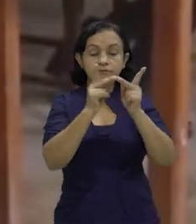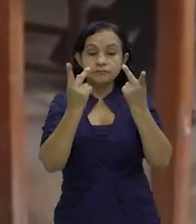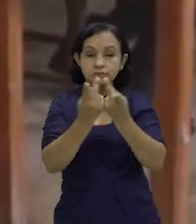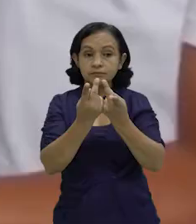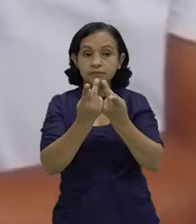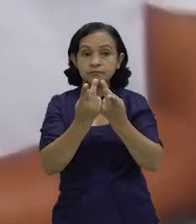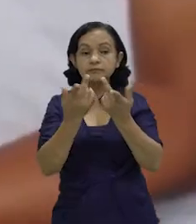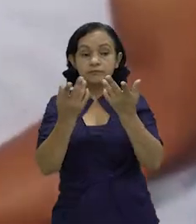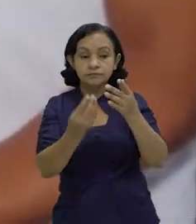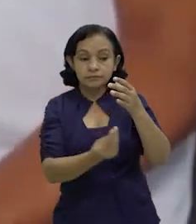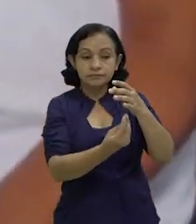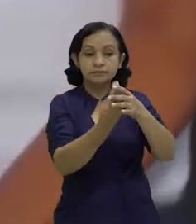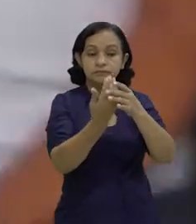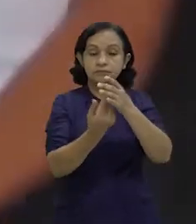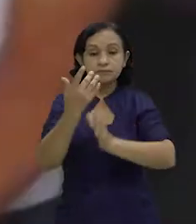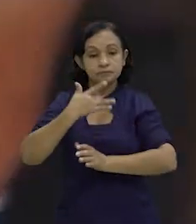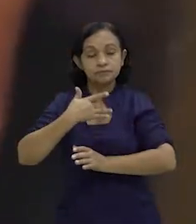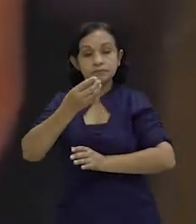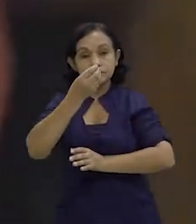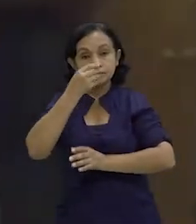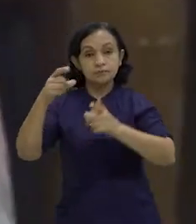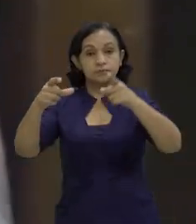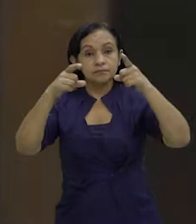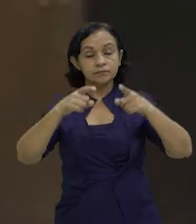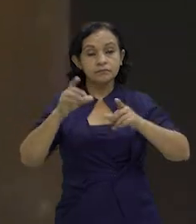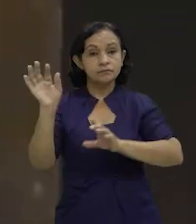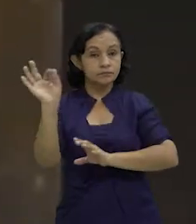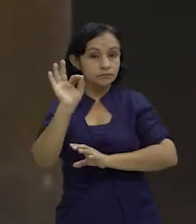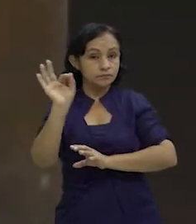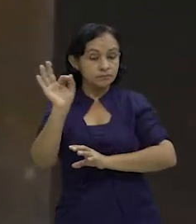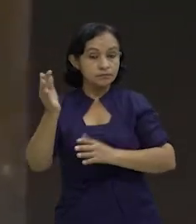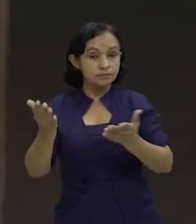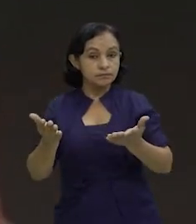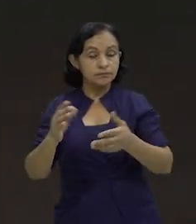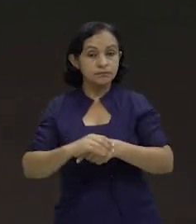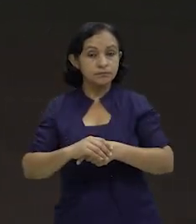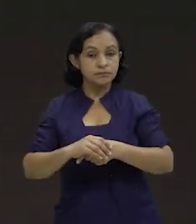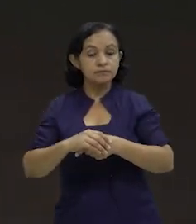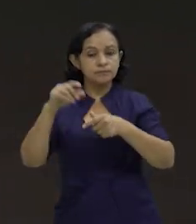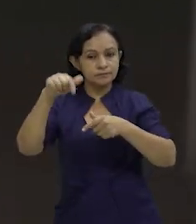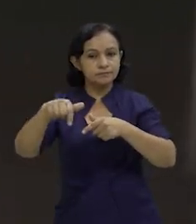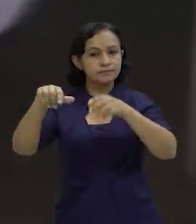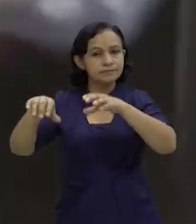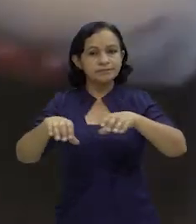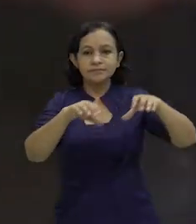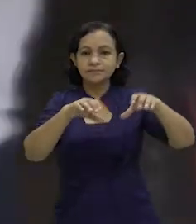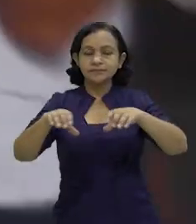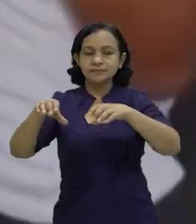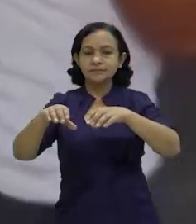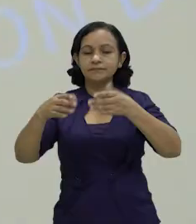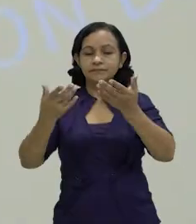los pueblos tenemos de producir lo que requerimos para alimentarnos. De tal manera que el acto de esta mañana,